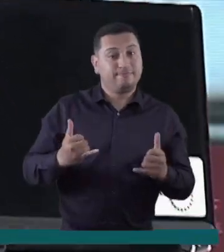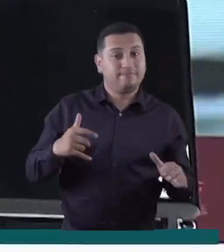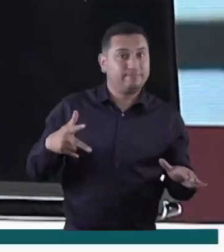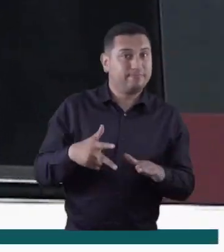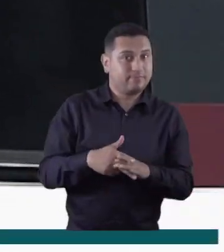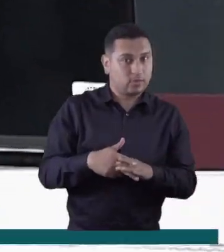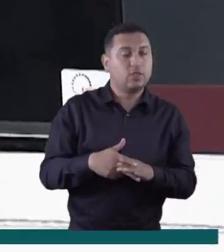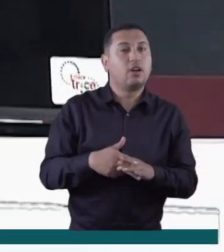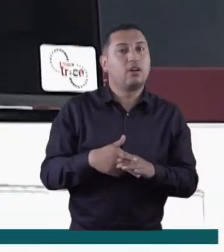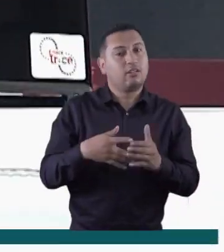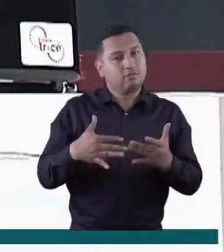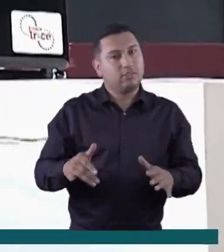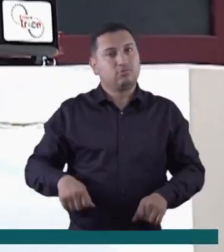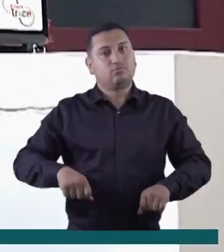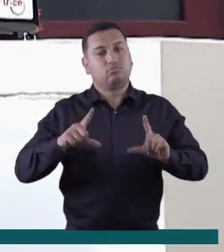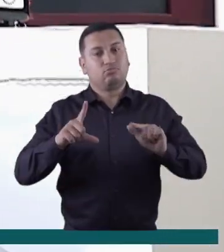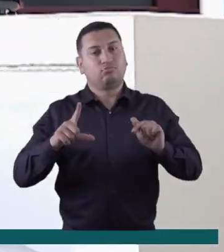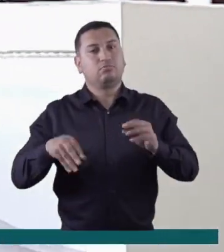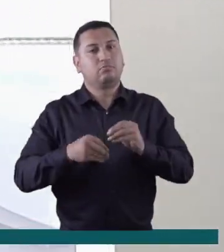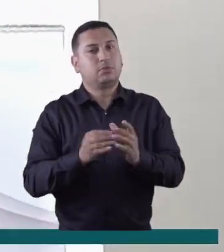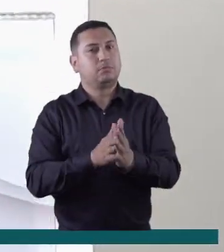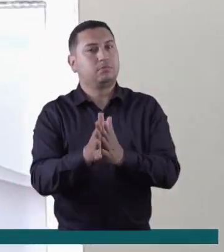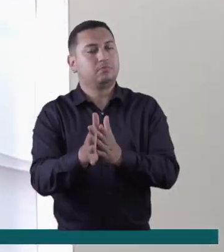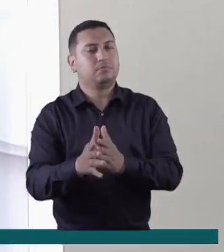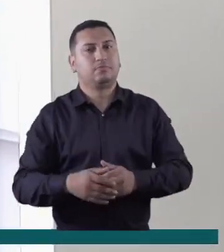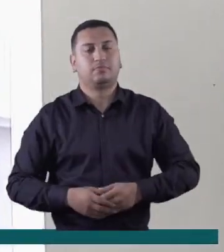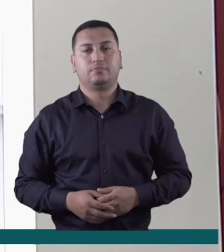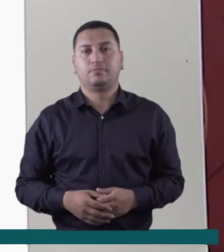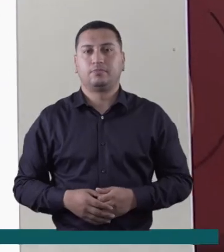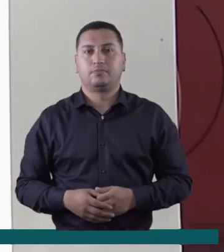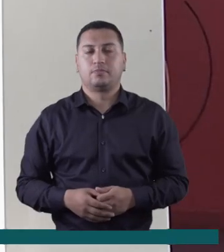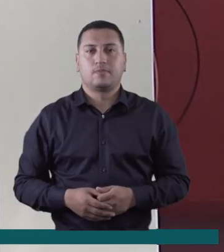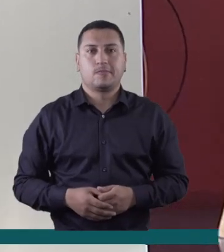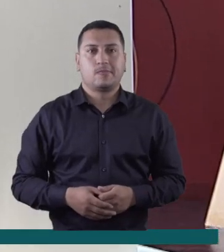Johan, es momento de hacer una pausa y ya regresamos con más información.